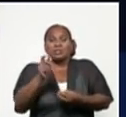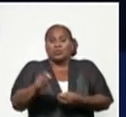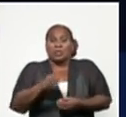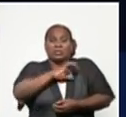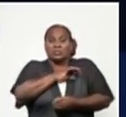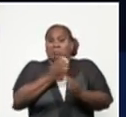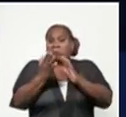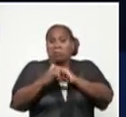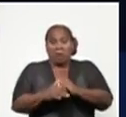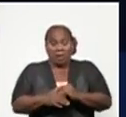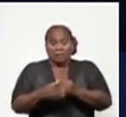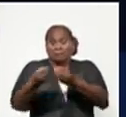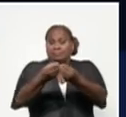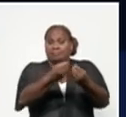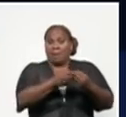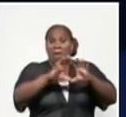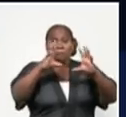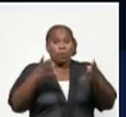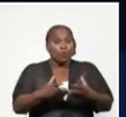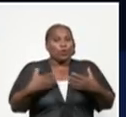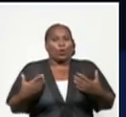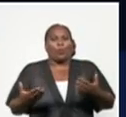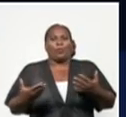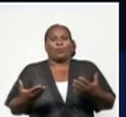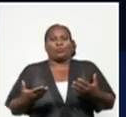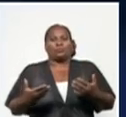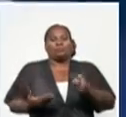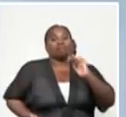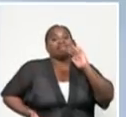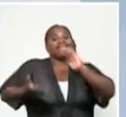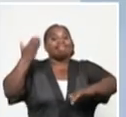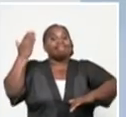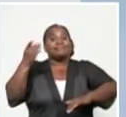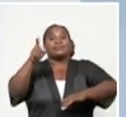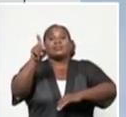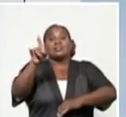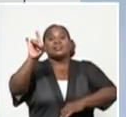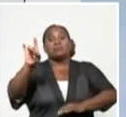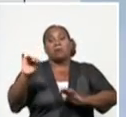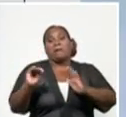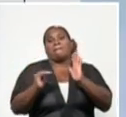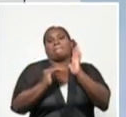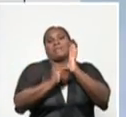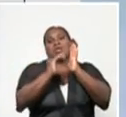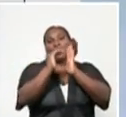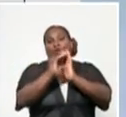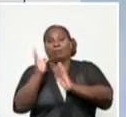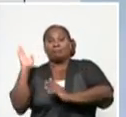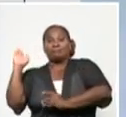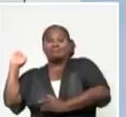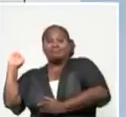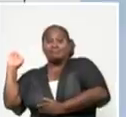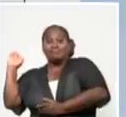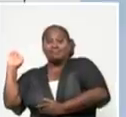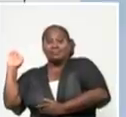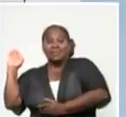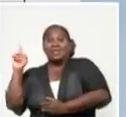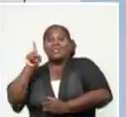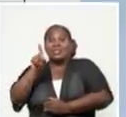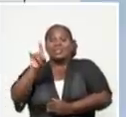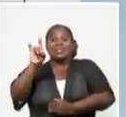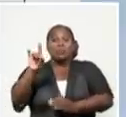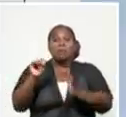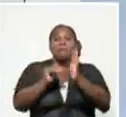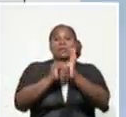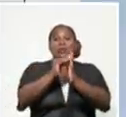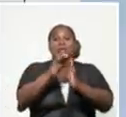pues ya supera los 19 millones. Ya tiene 19 millones 76 mil